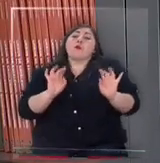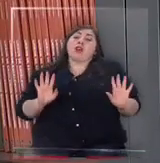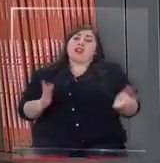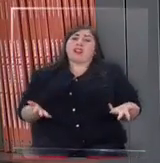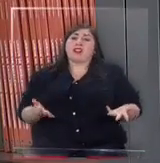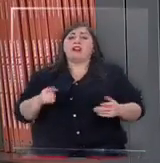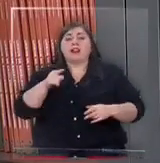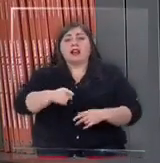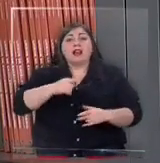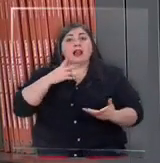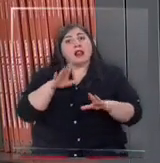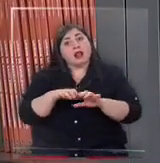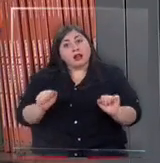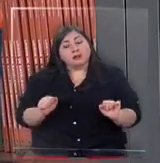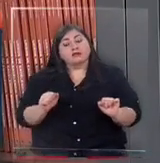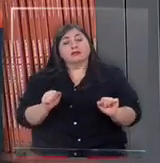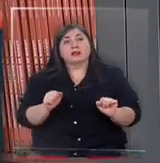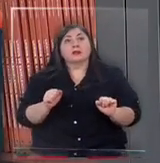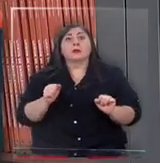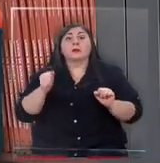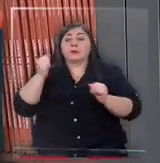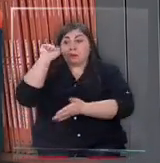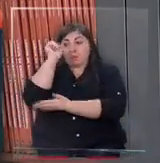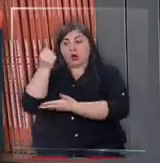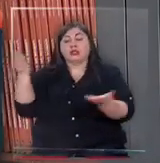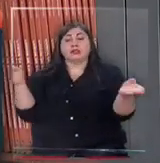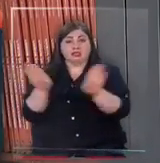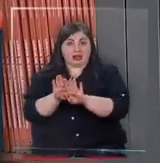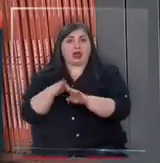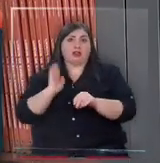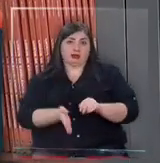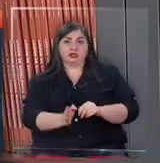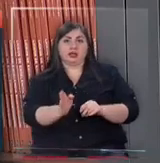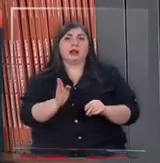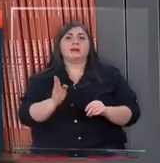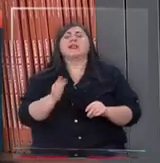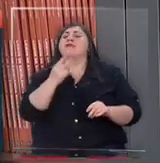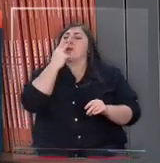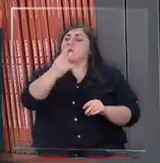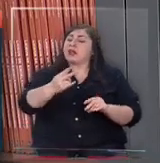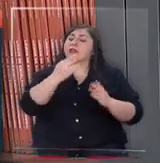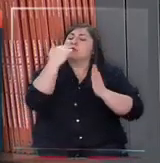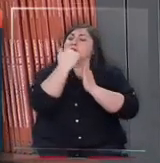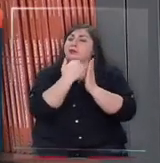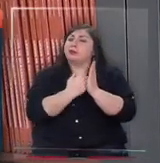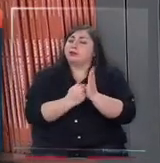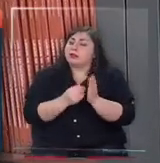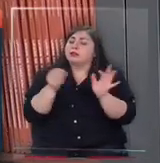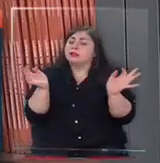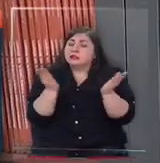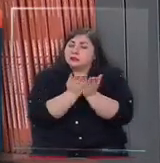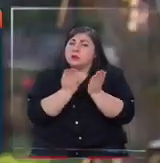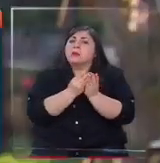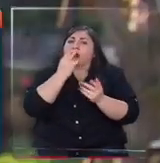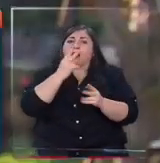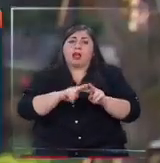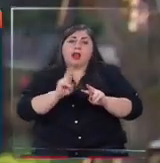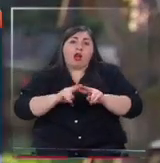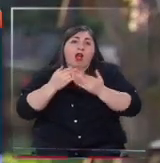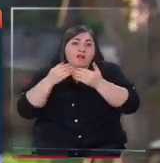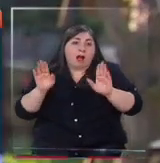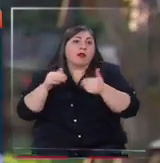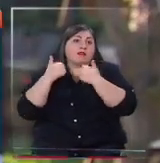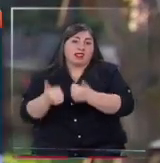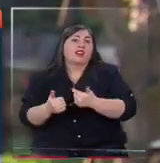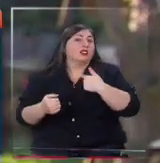fue, los malls se mantienen cerrados y vamos, eso sí, afinando los protocolos para que cuando llegue el minuto, lo hagamos bien. Yo no